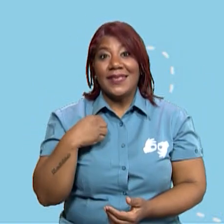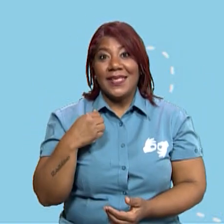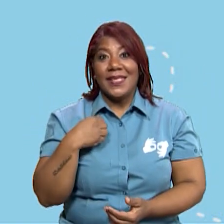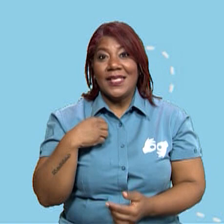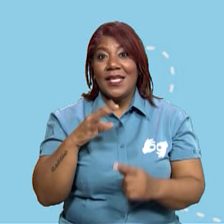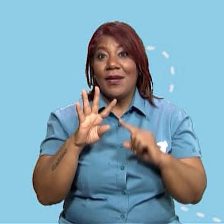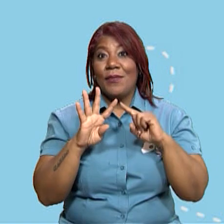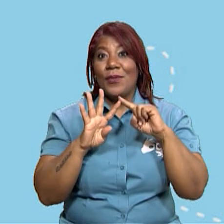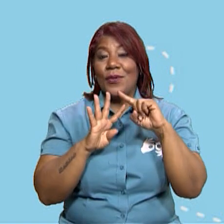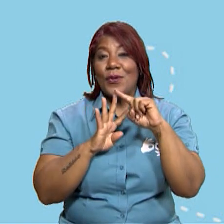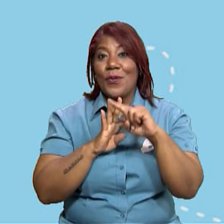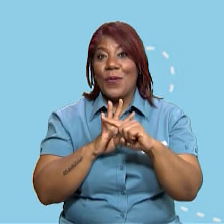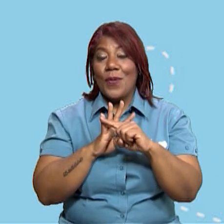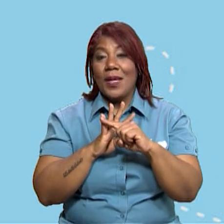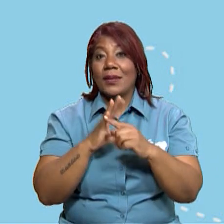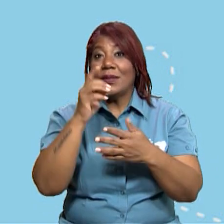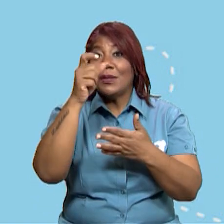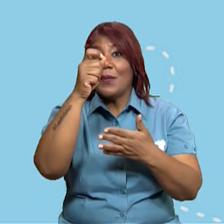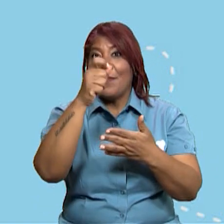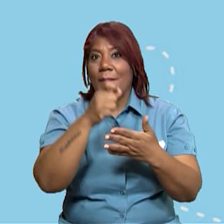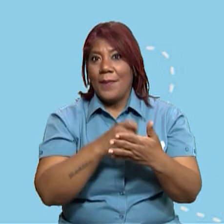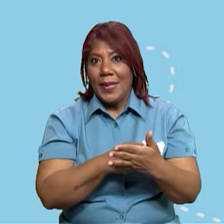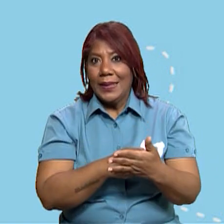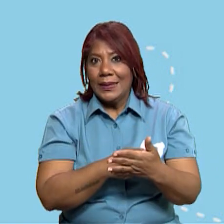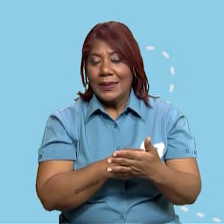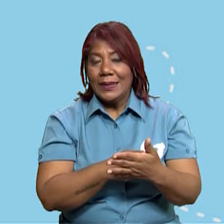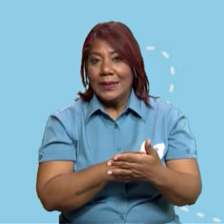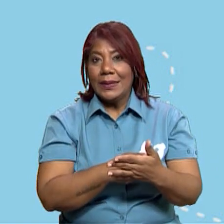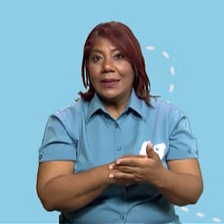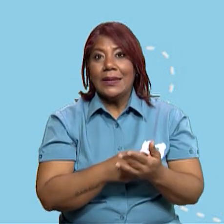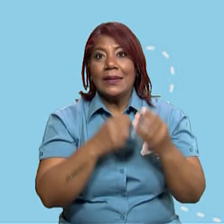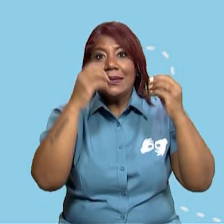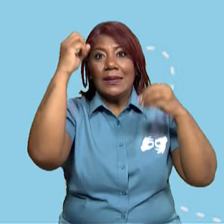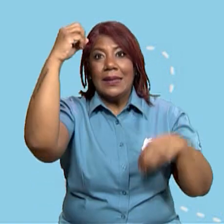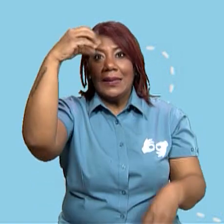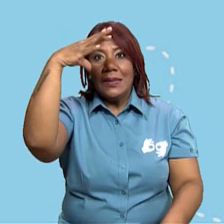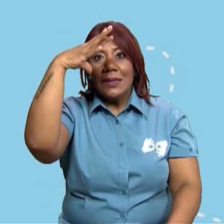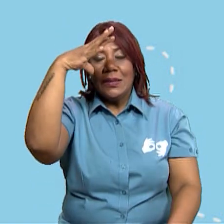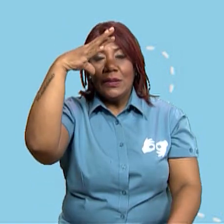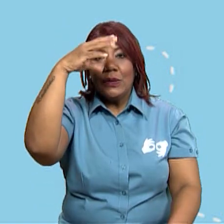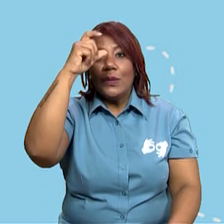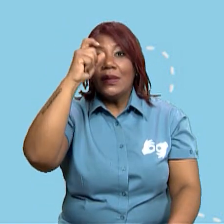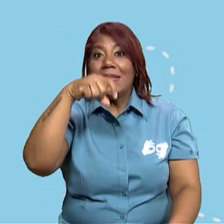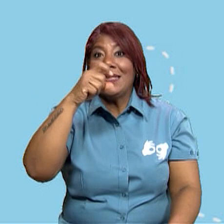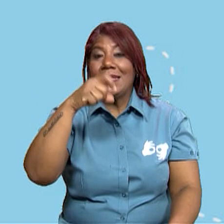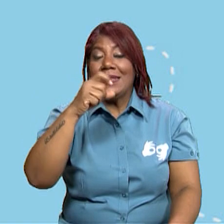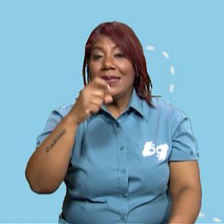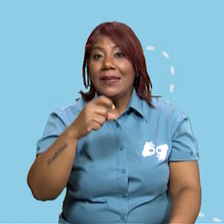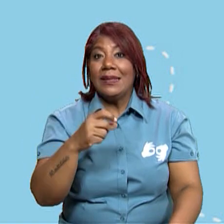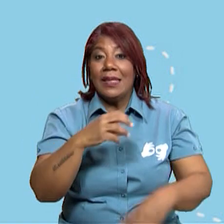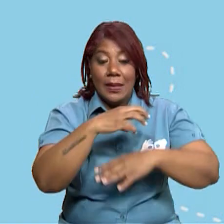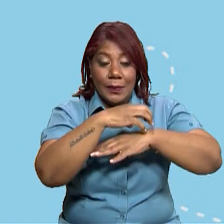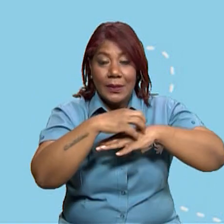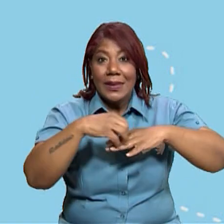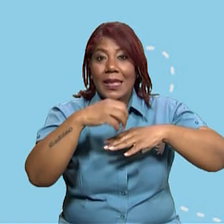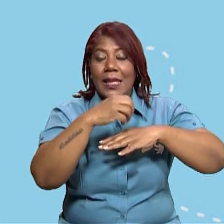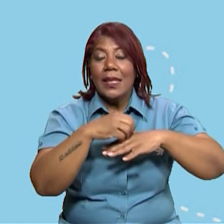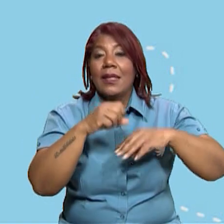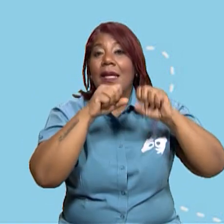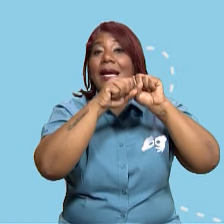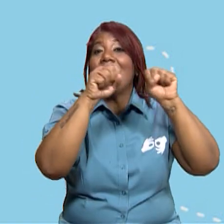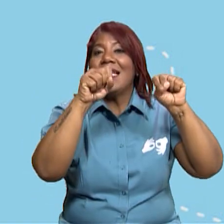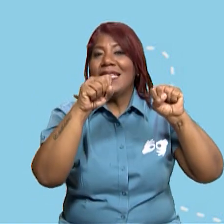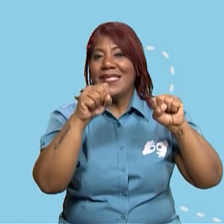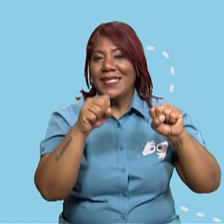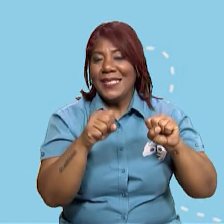de temporada seca y en esos meses entonces no podemos dejar de producir ciertos productos. Allí entra entonces el